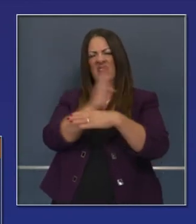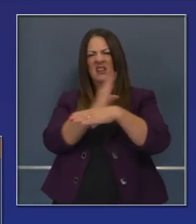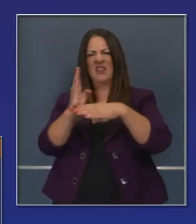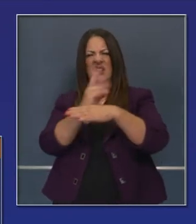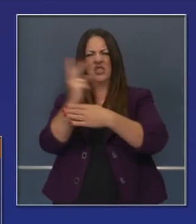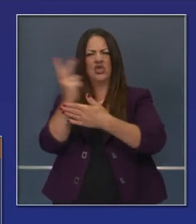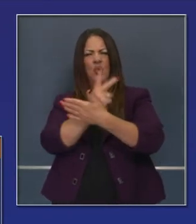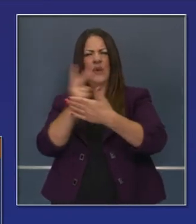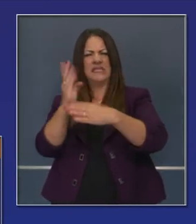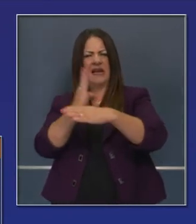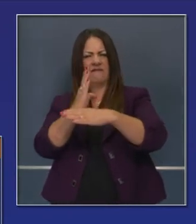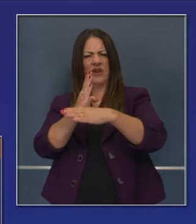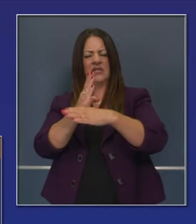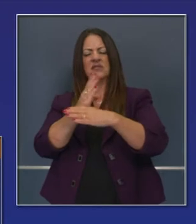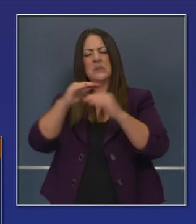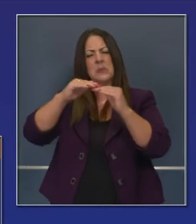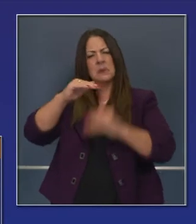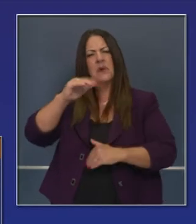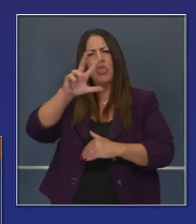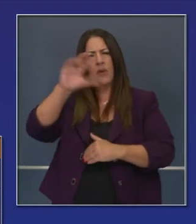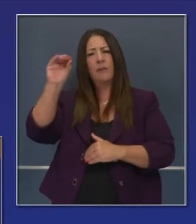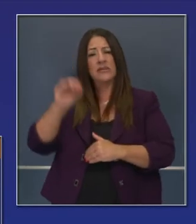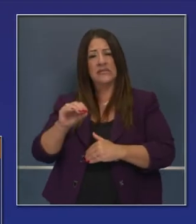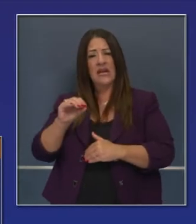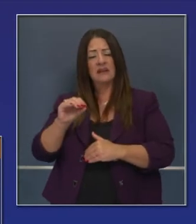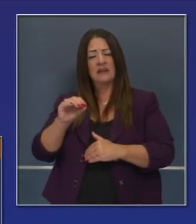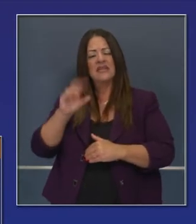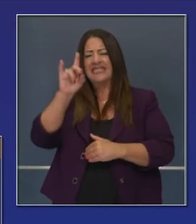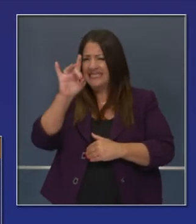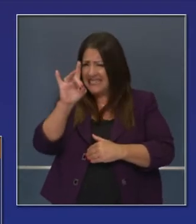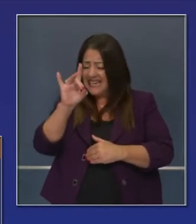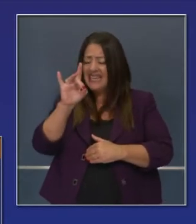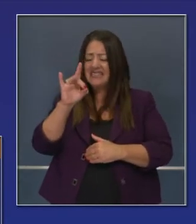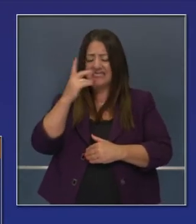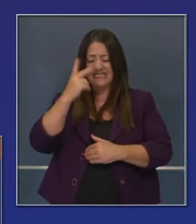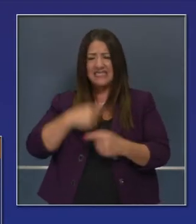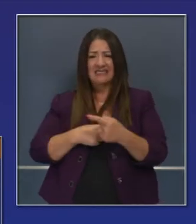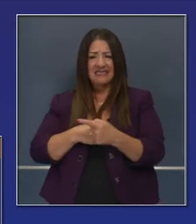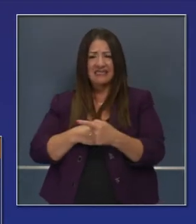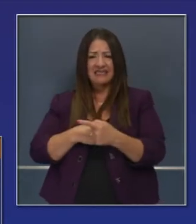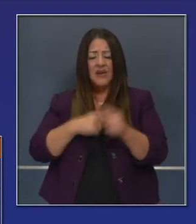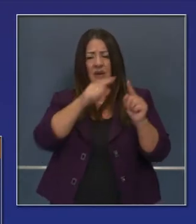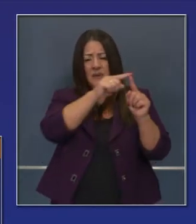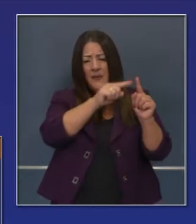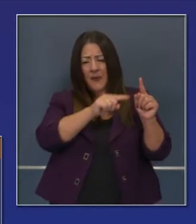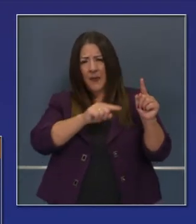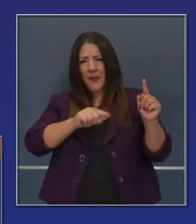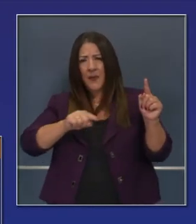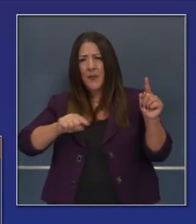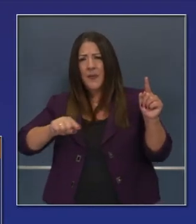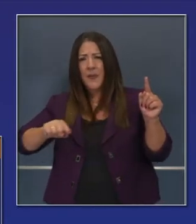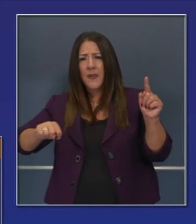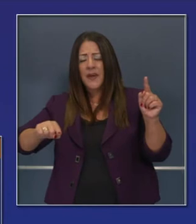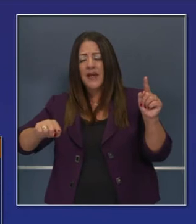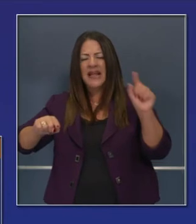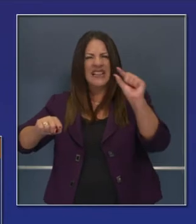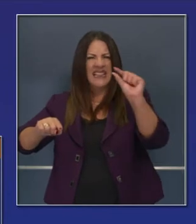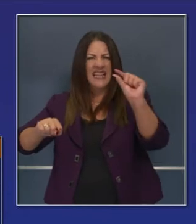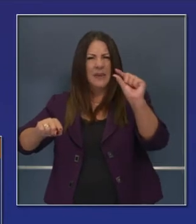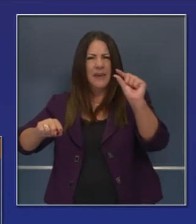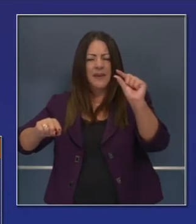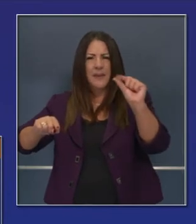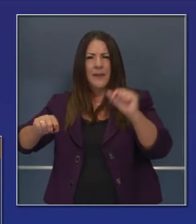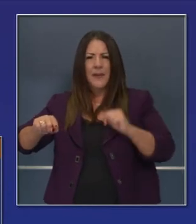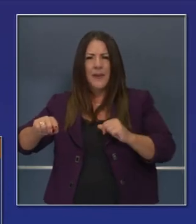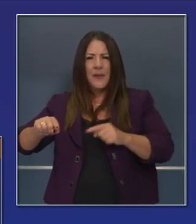En los últimos 14 días, el índice de positividad está a menos de 3%, con tendencia hacia abajo. Y ahora comenzamos a ver que asciende